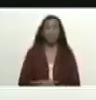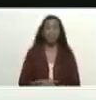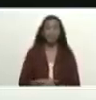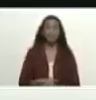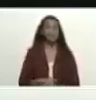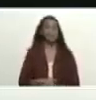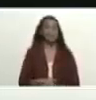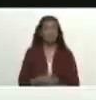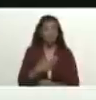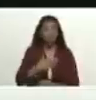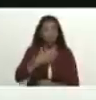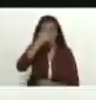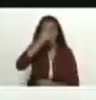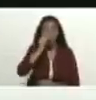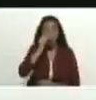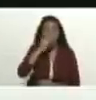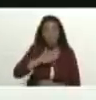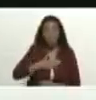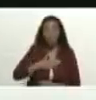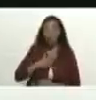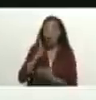yo soy un hombre creyente